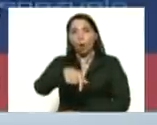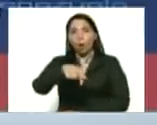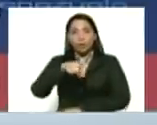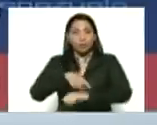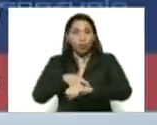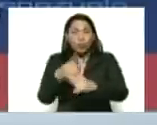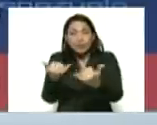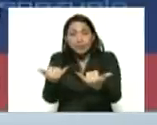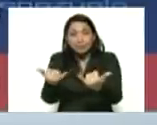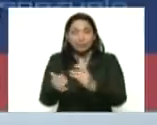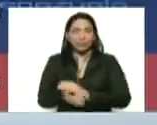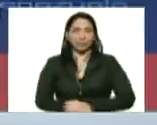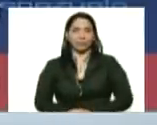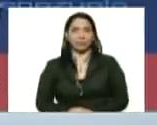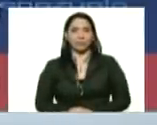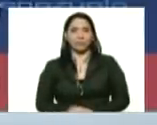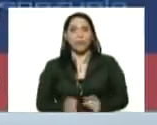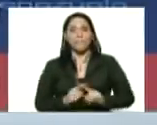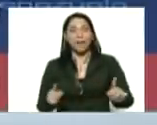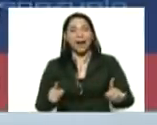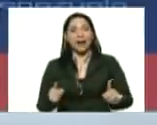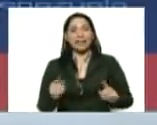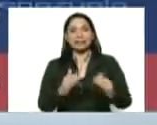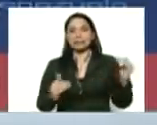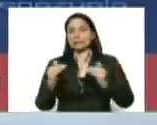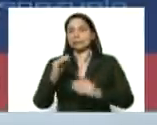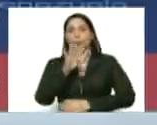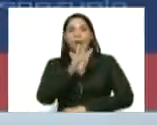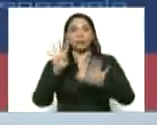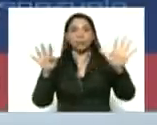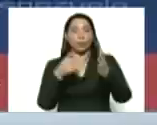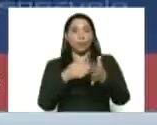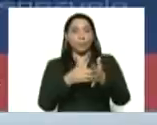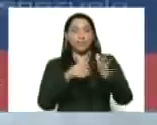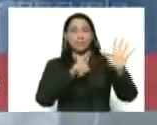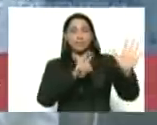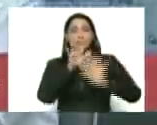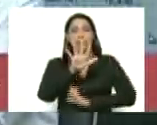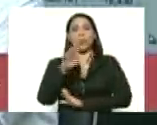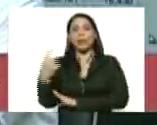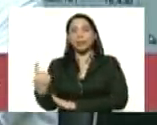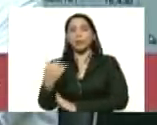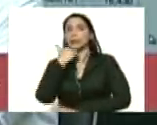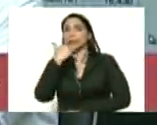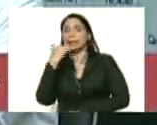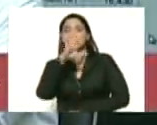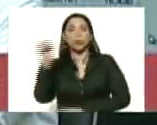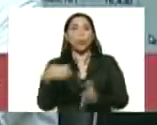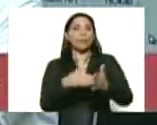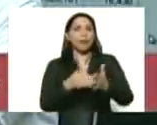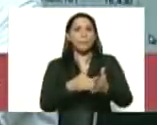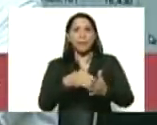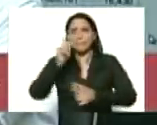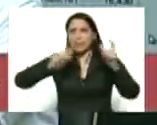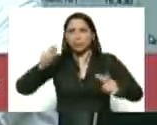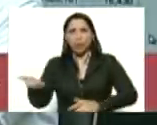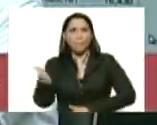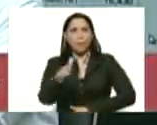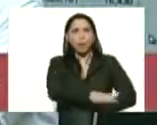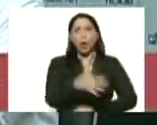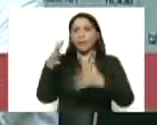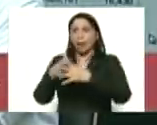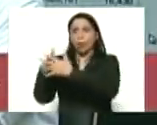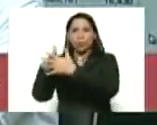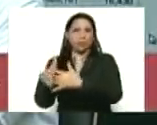hora, para llegar a 49.651. Casi 50.000 fallecidos en los Estados Unidos de